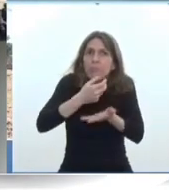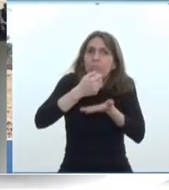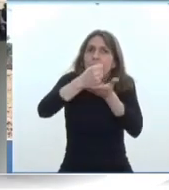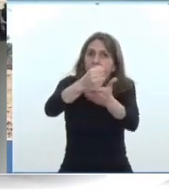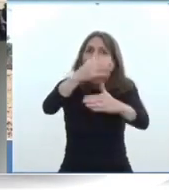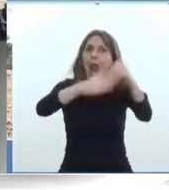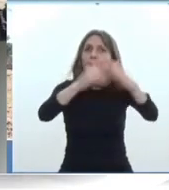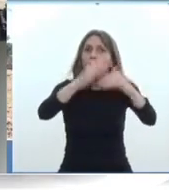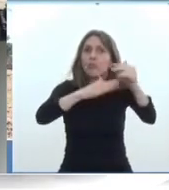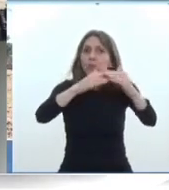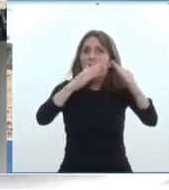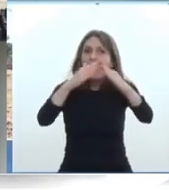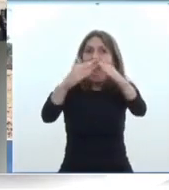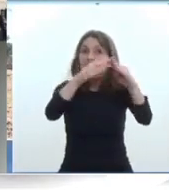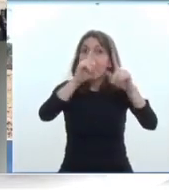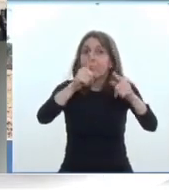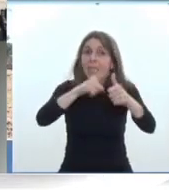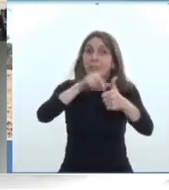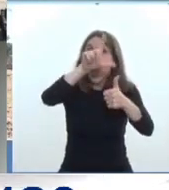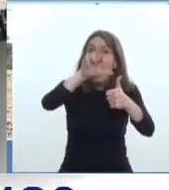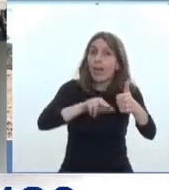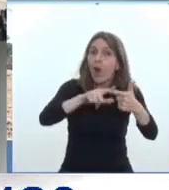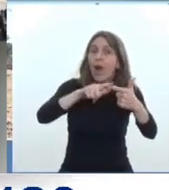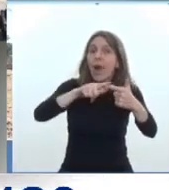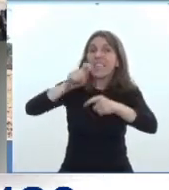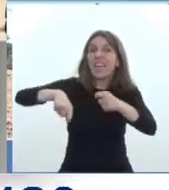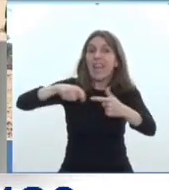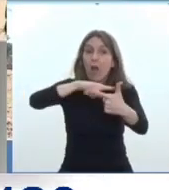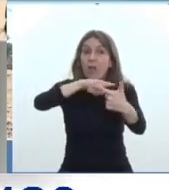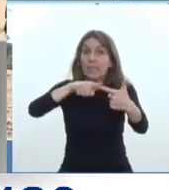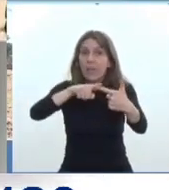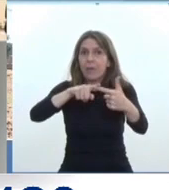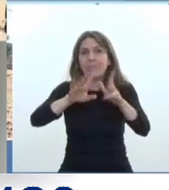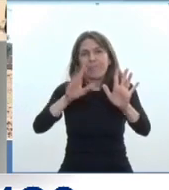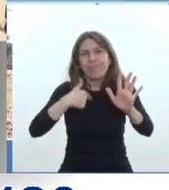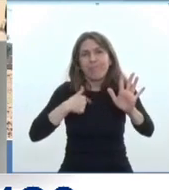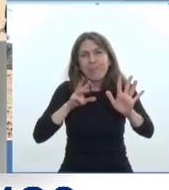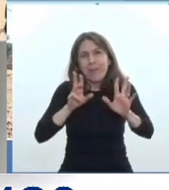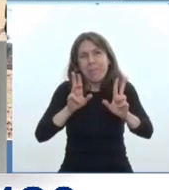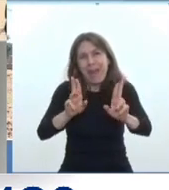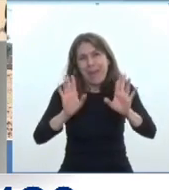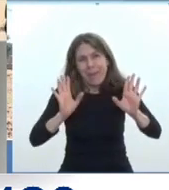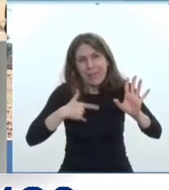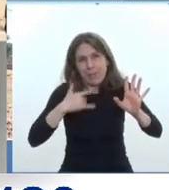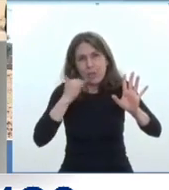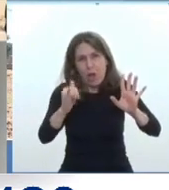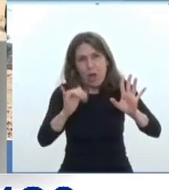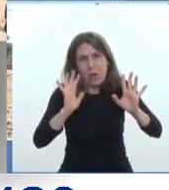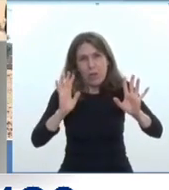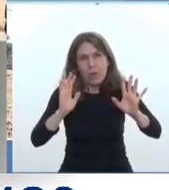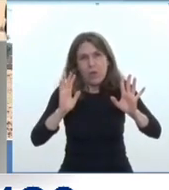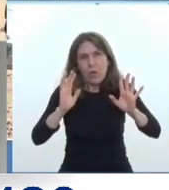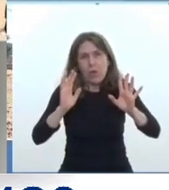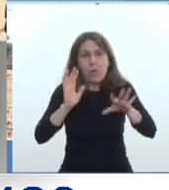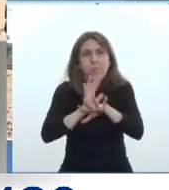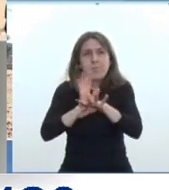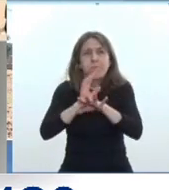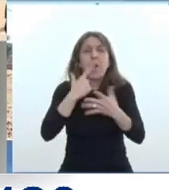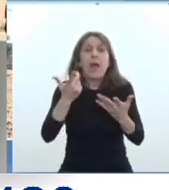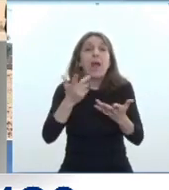santiagueños. Y denme un permisito, que es mandar un abrazo muy grandote